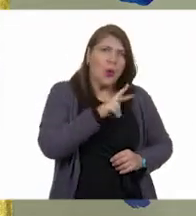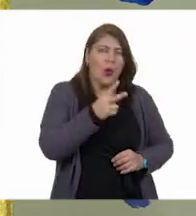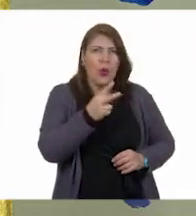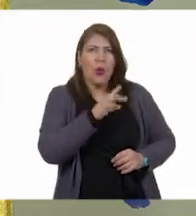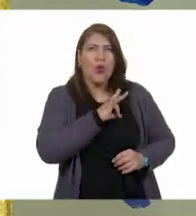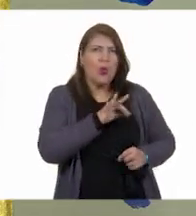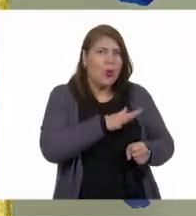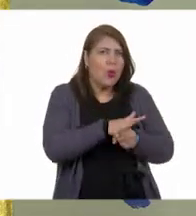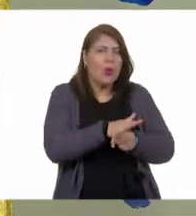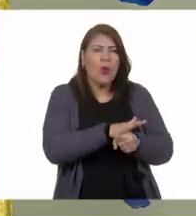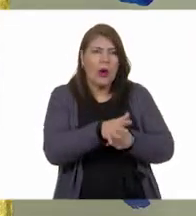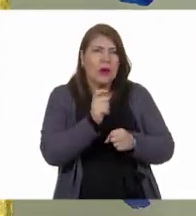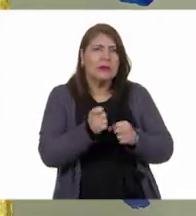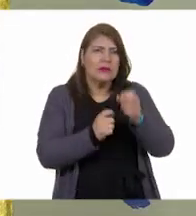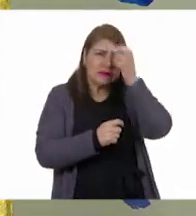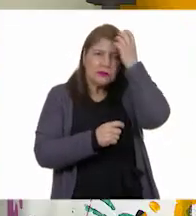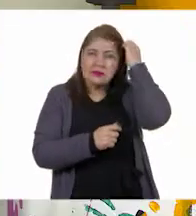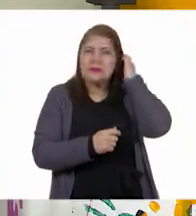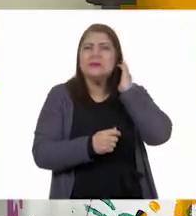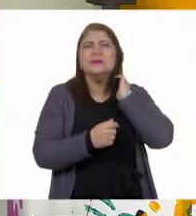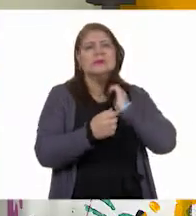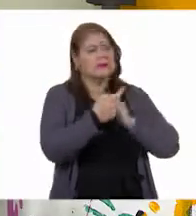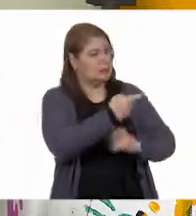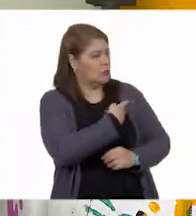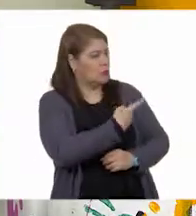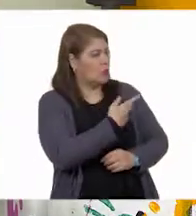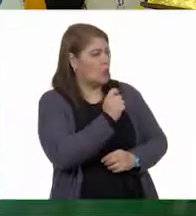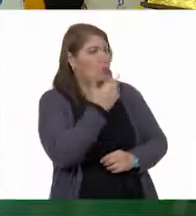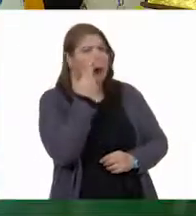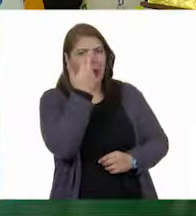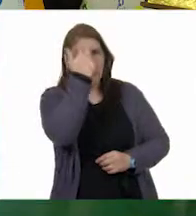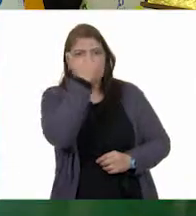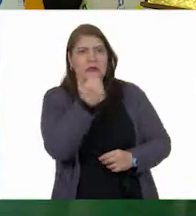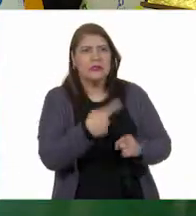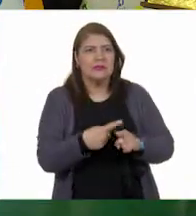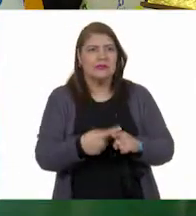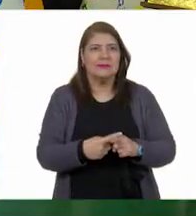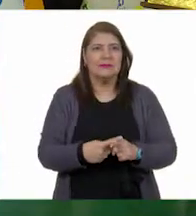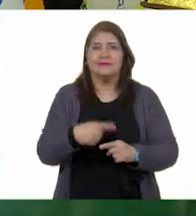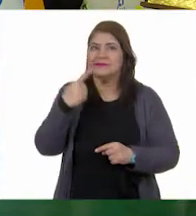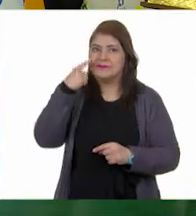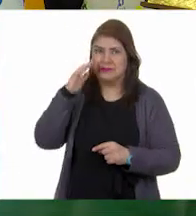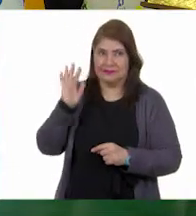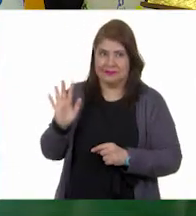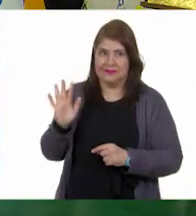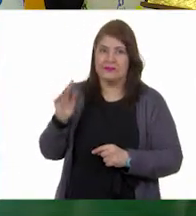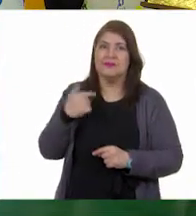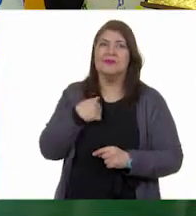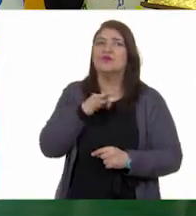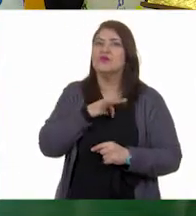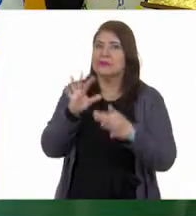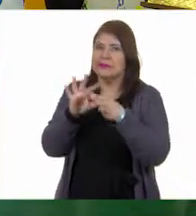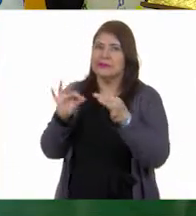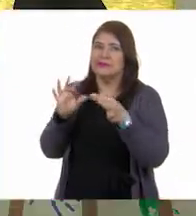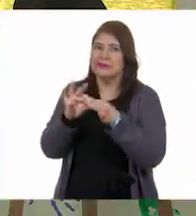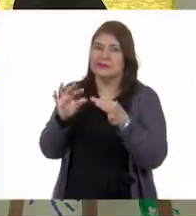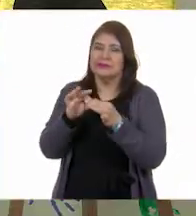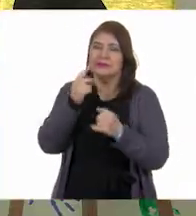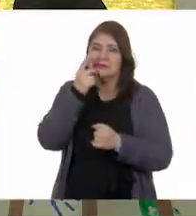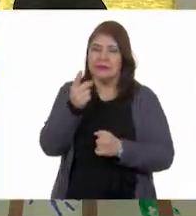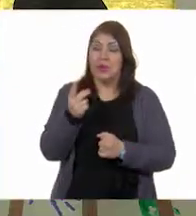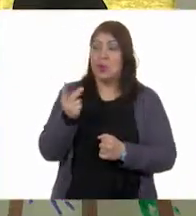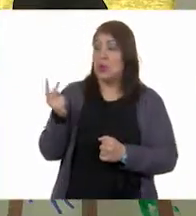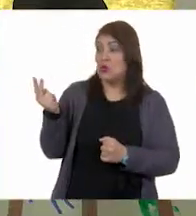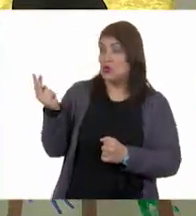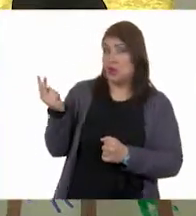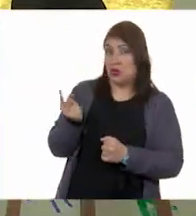A ver, entonces, ¿quién tiene la razón? ¡Ay! Chicos, permítanme decirles algo. Ambos